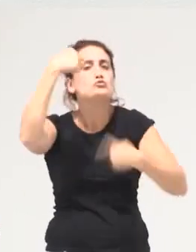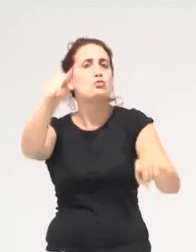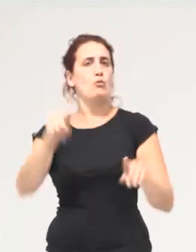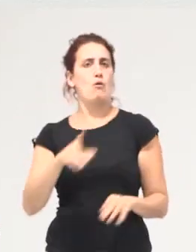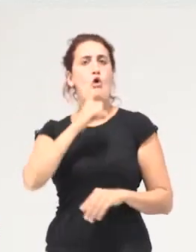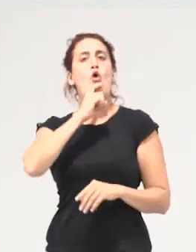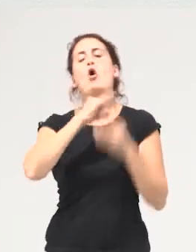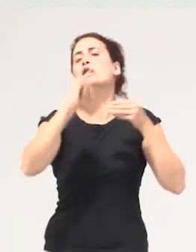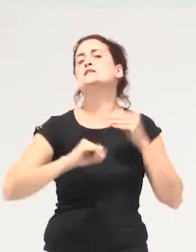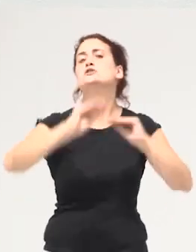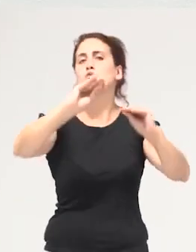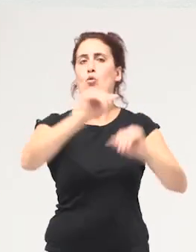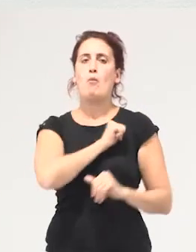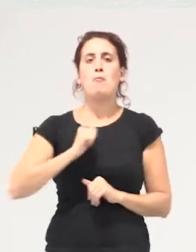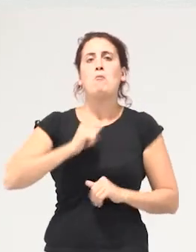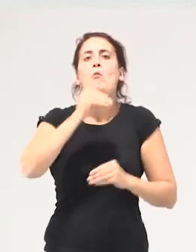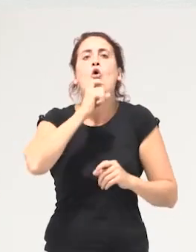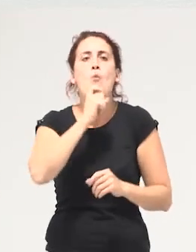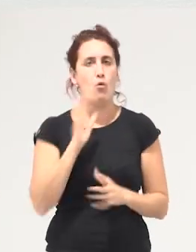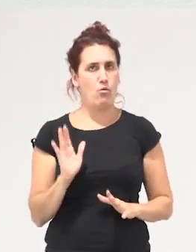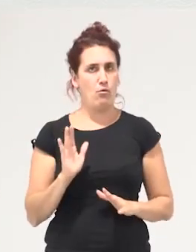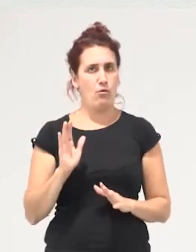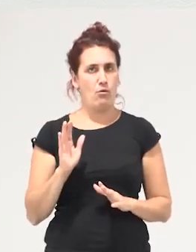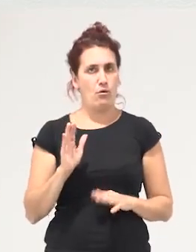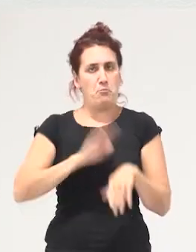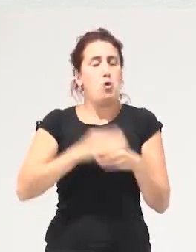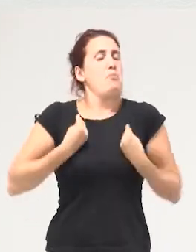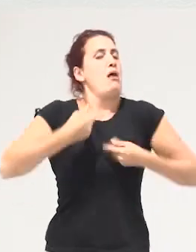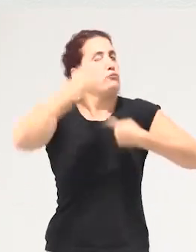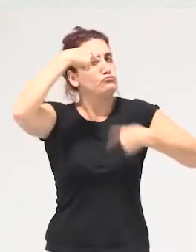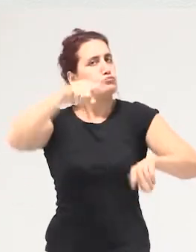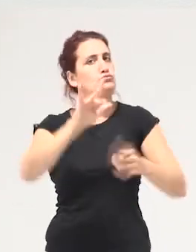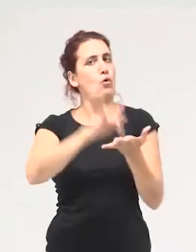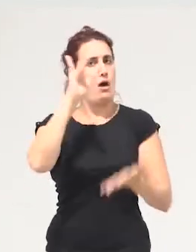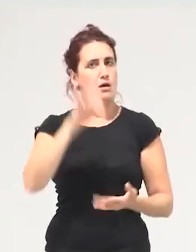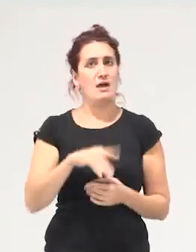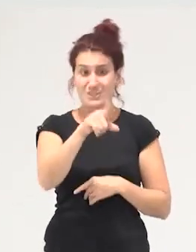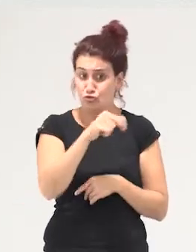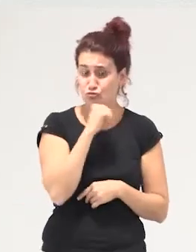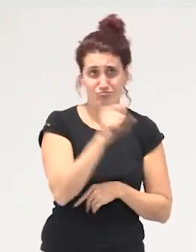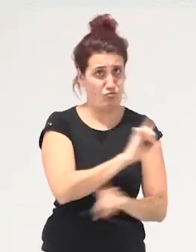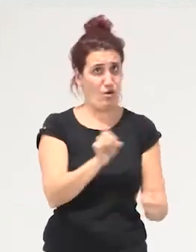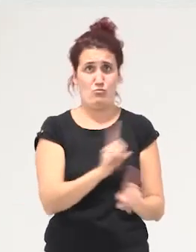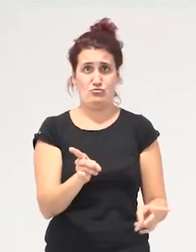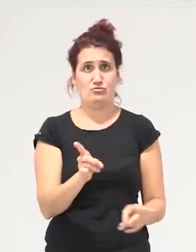apaña ante la crisis de cómo se las apaña ante lo que sea que le suceda en la vida entonces esos son los que no queremos y son los que el sistema tiende